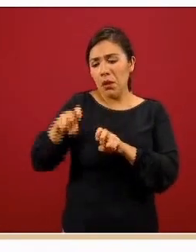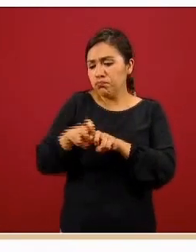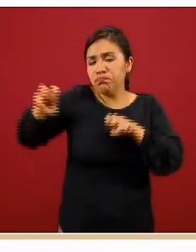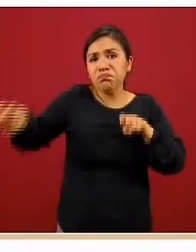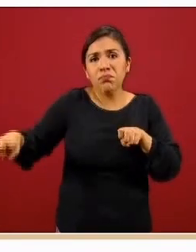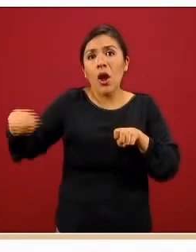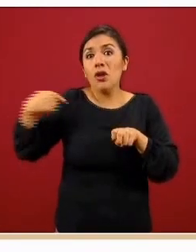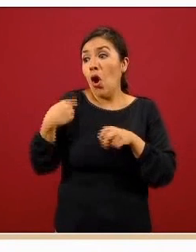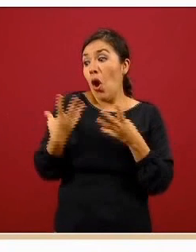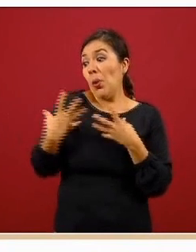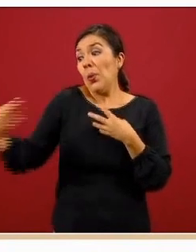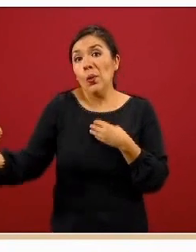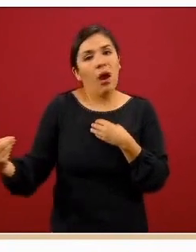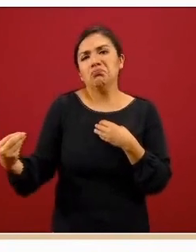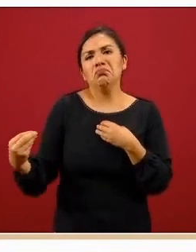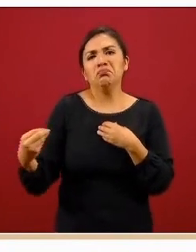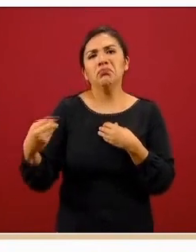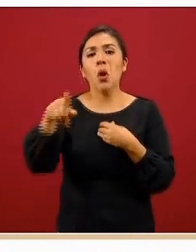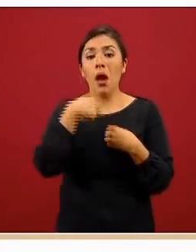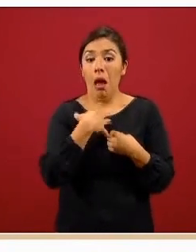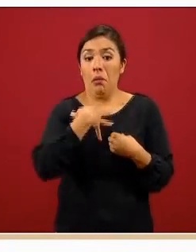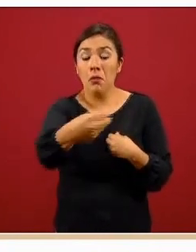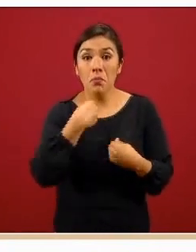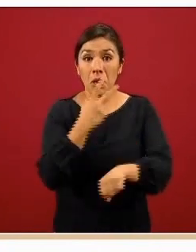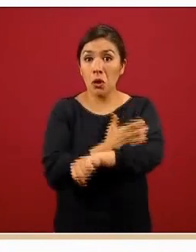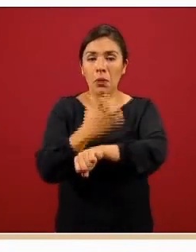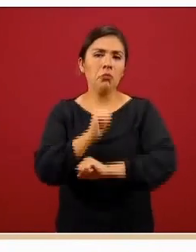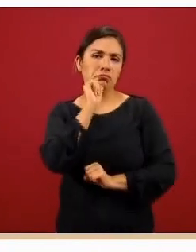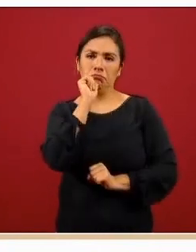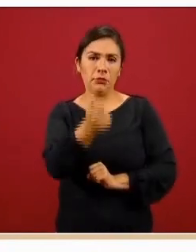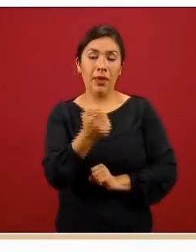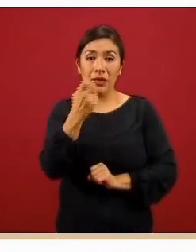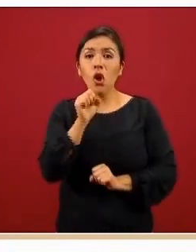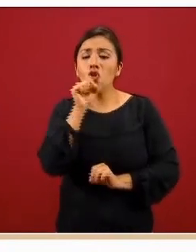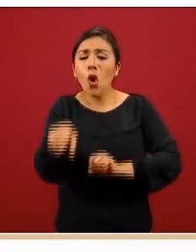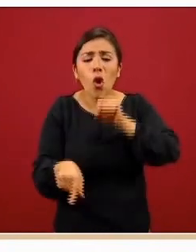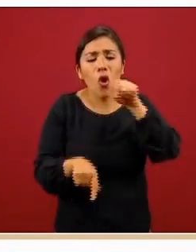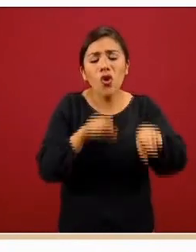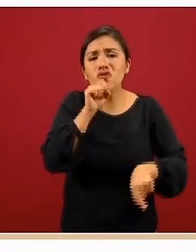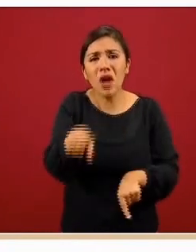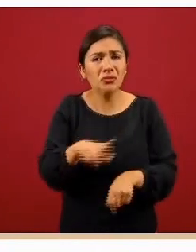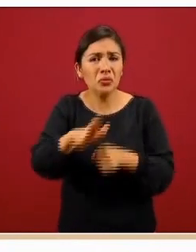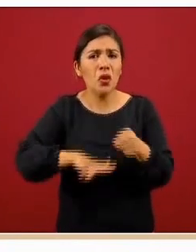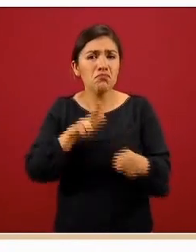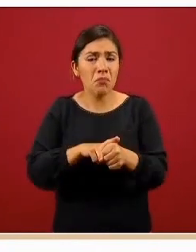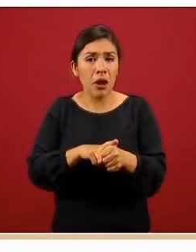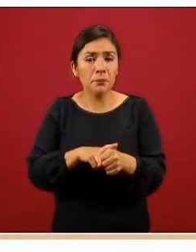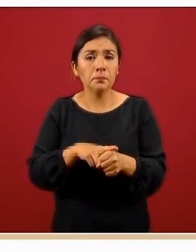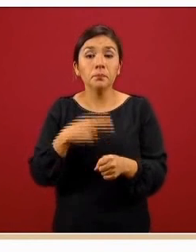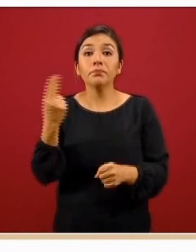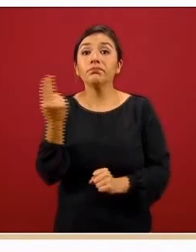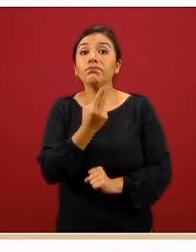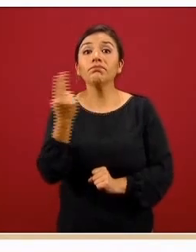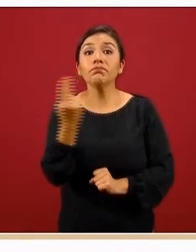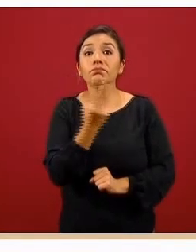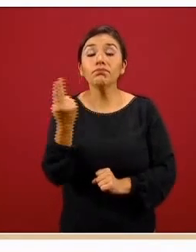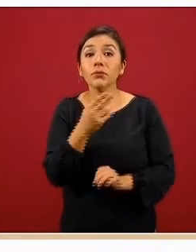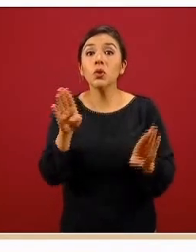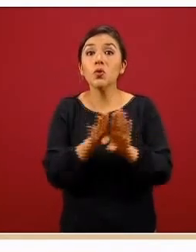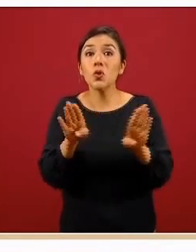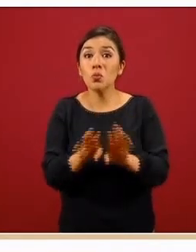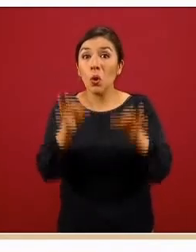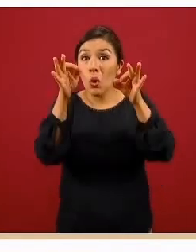entran en contacto con todos ustedes ni con mis compañeros estas gotas evidentemente requieren para ser